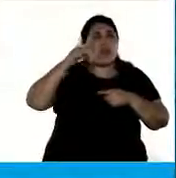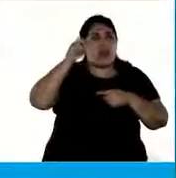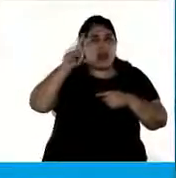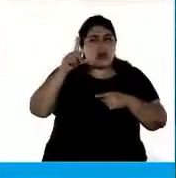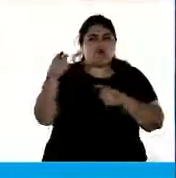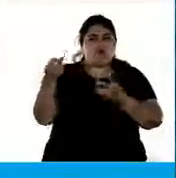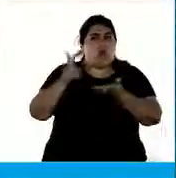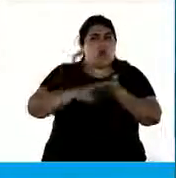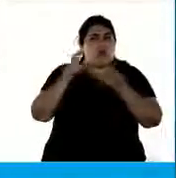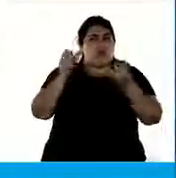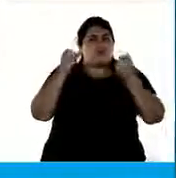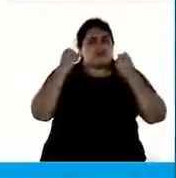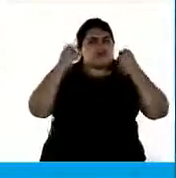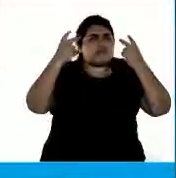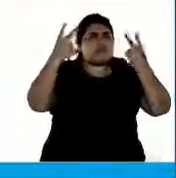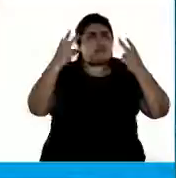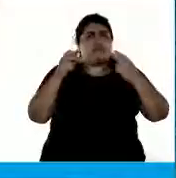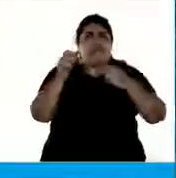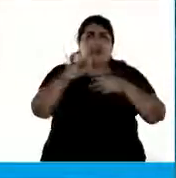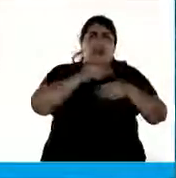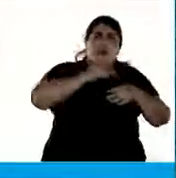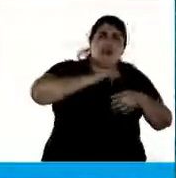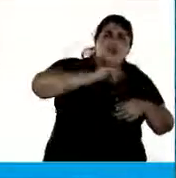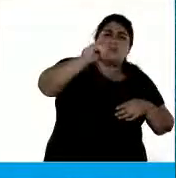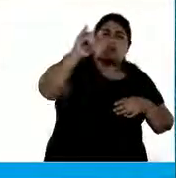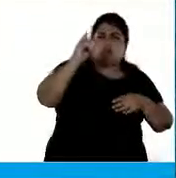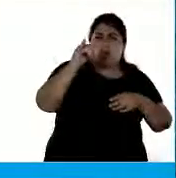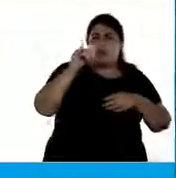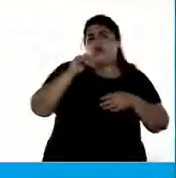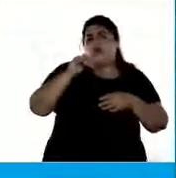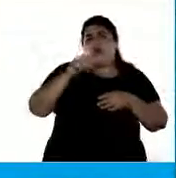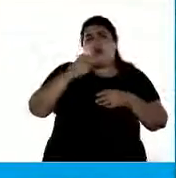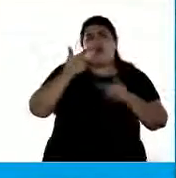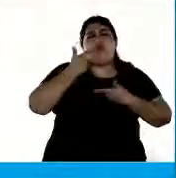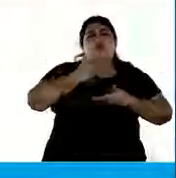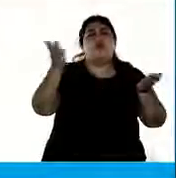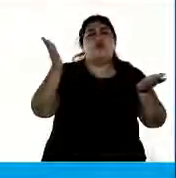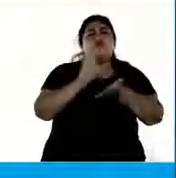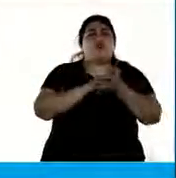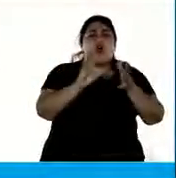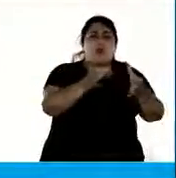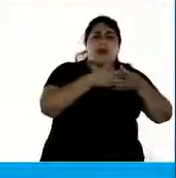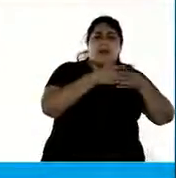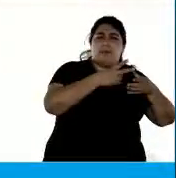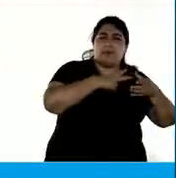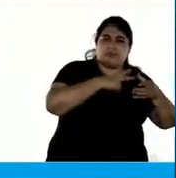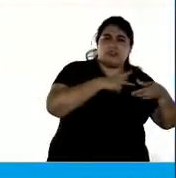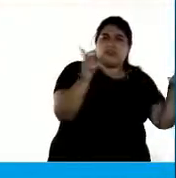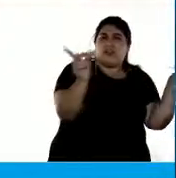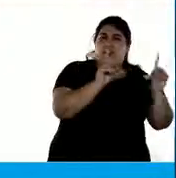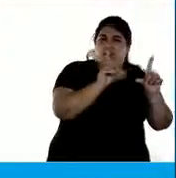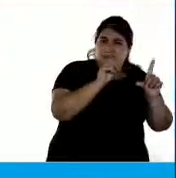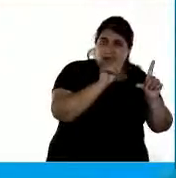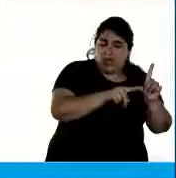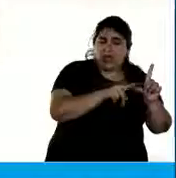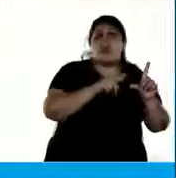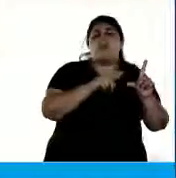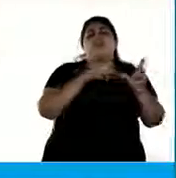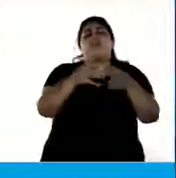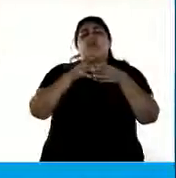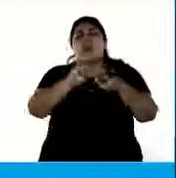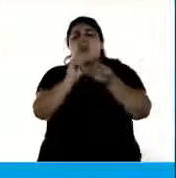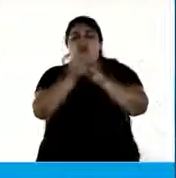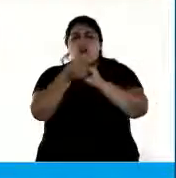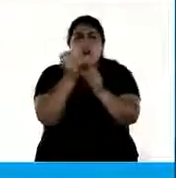denunciando pública y judicialmente medidas tales como la privatización de los canales de terrorización, la reforma